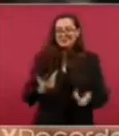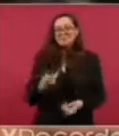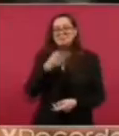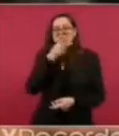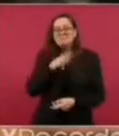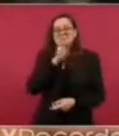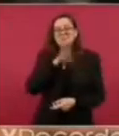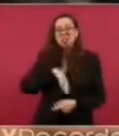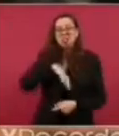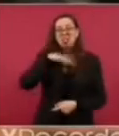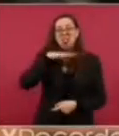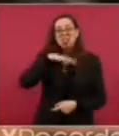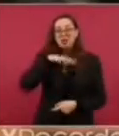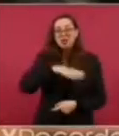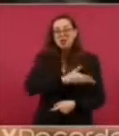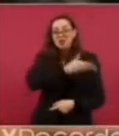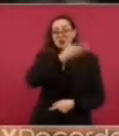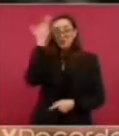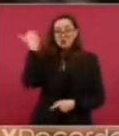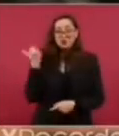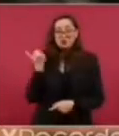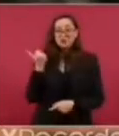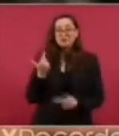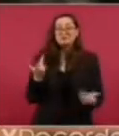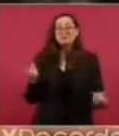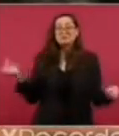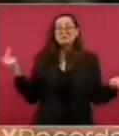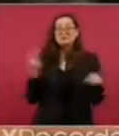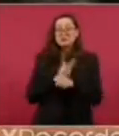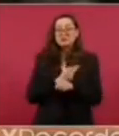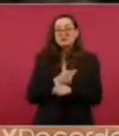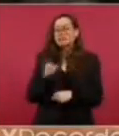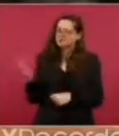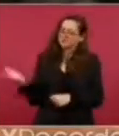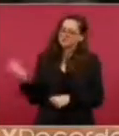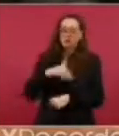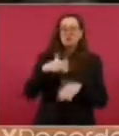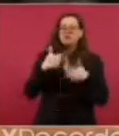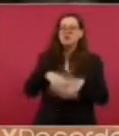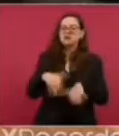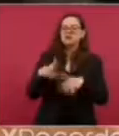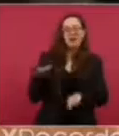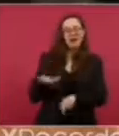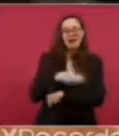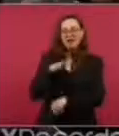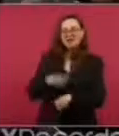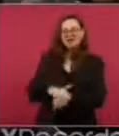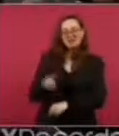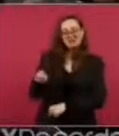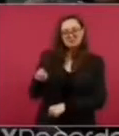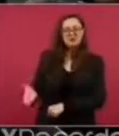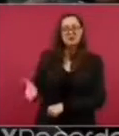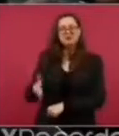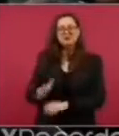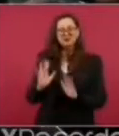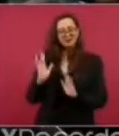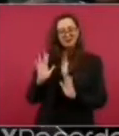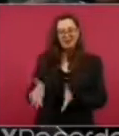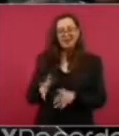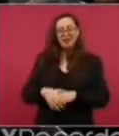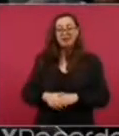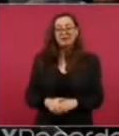que se los llevan bajo el contexto de que los van a exentar o les van a dar puntos extras. Y la otra,